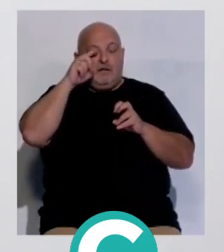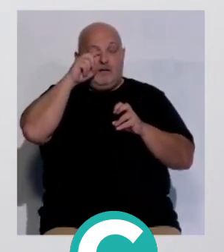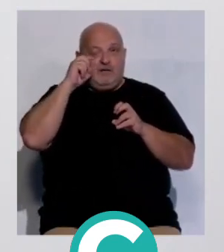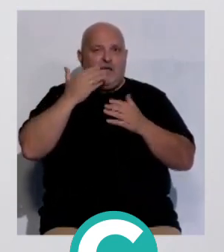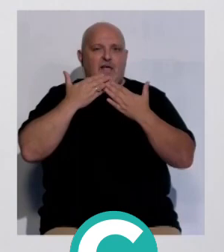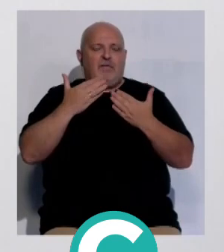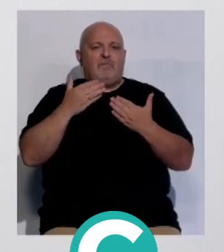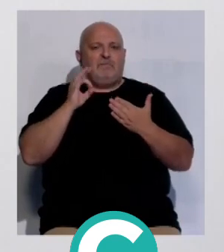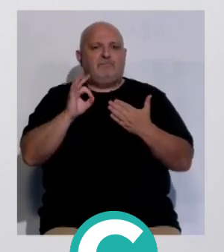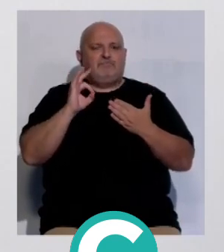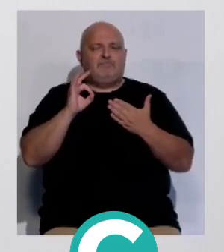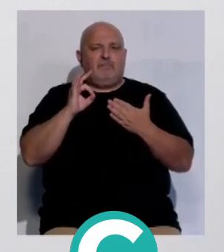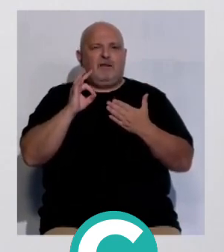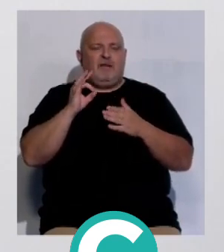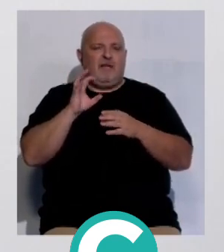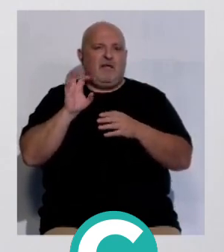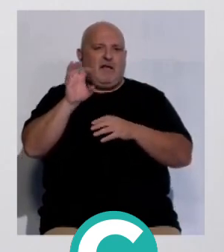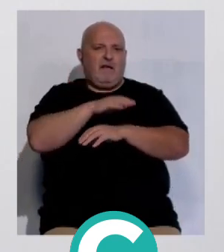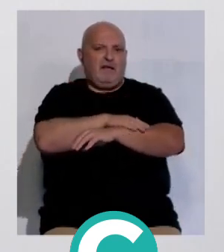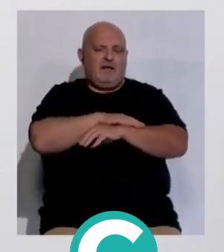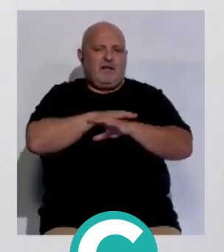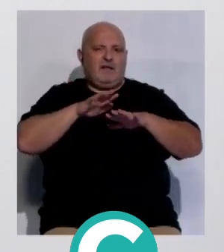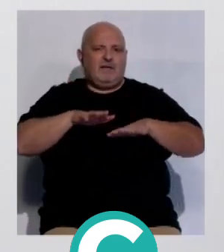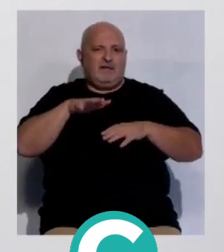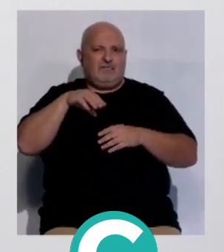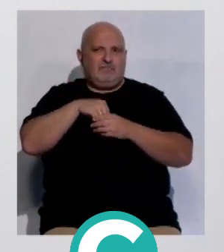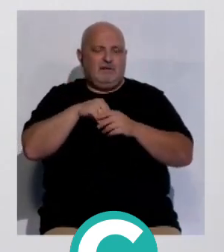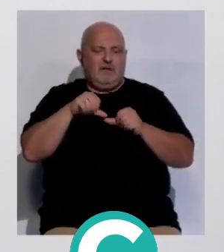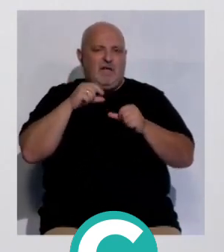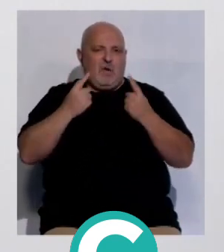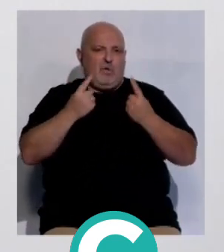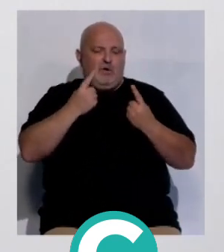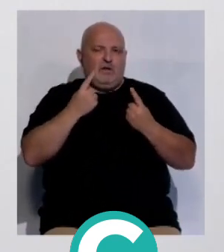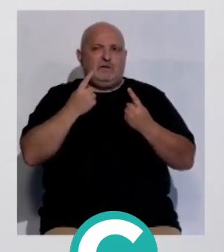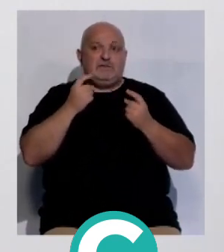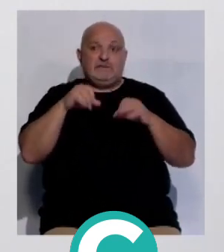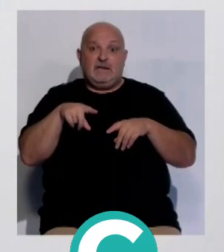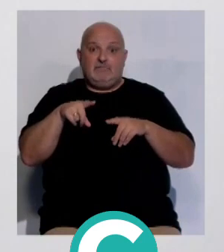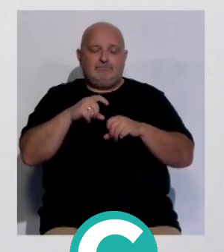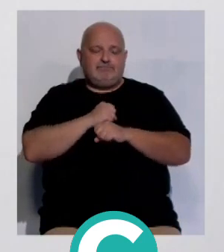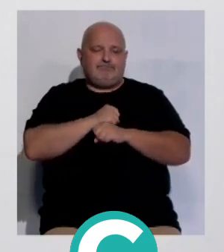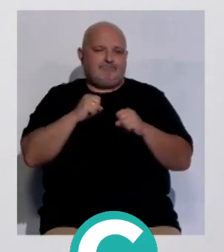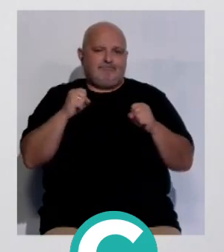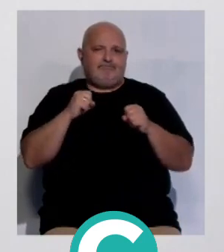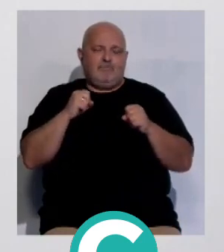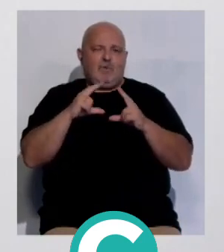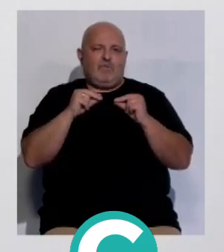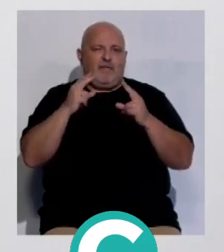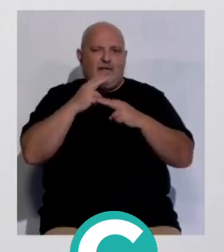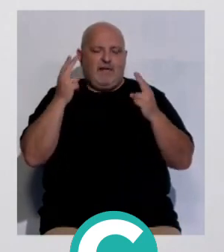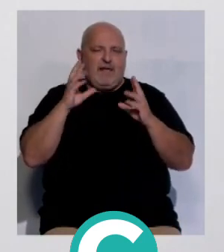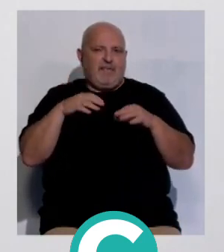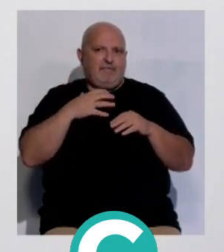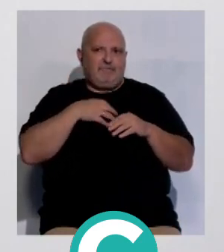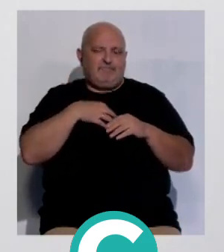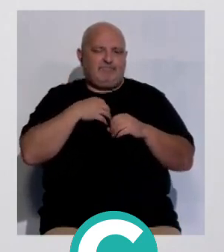agradecimiento a las instituciones presentes aquí y las que no están presentes. Sin ellos, nosotros como Universidad Pública no